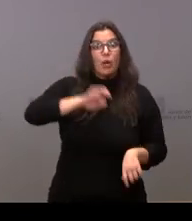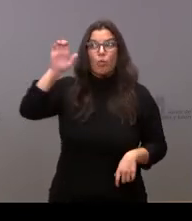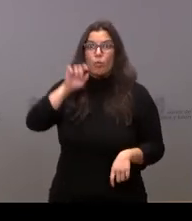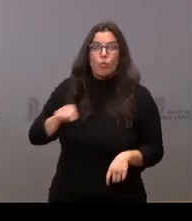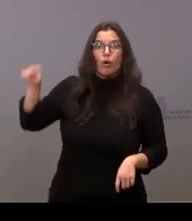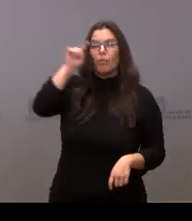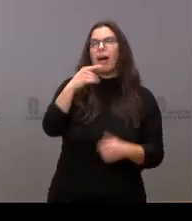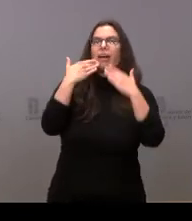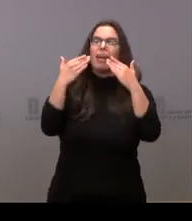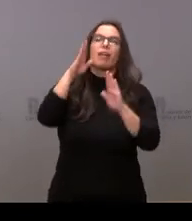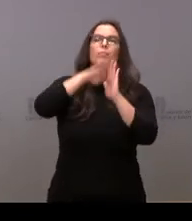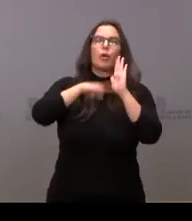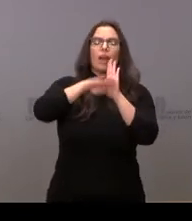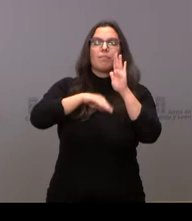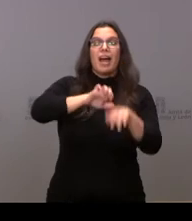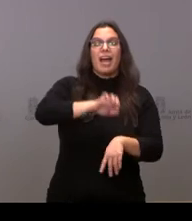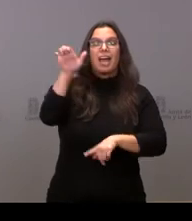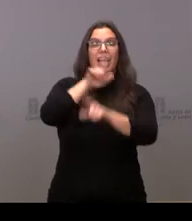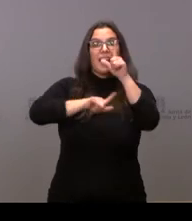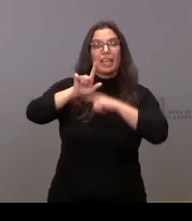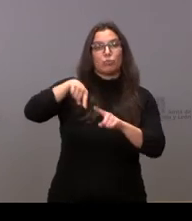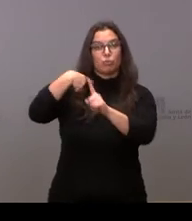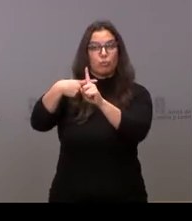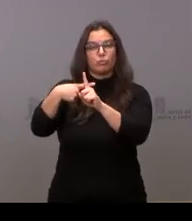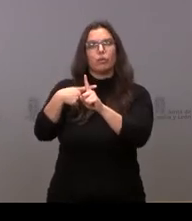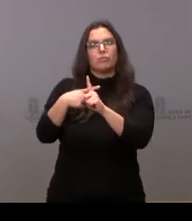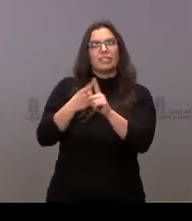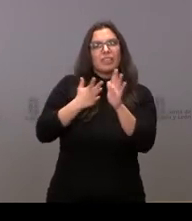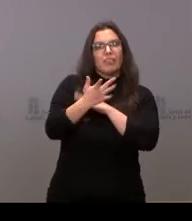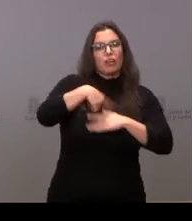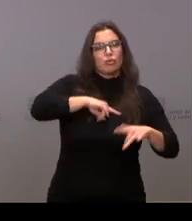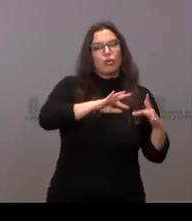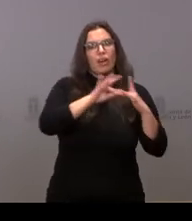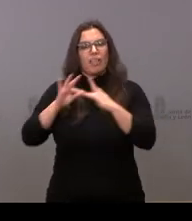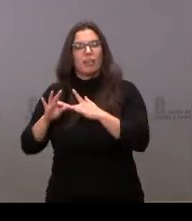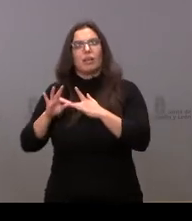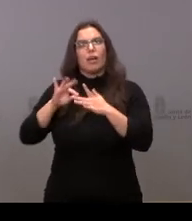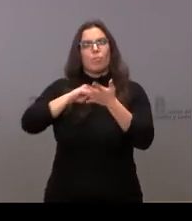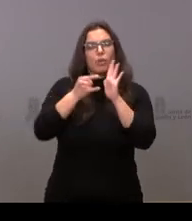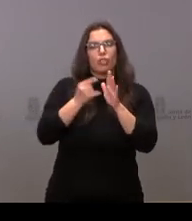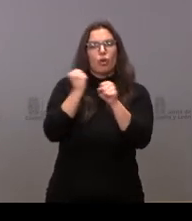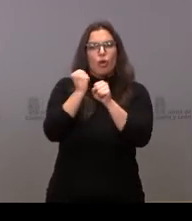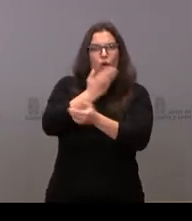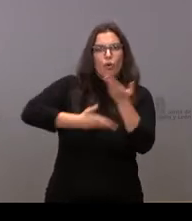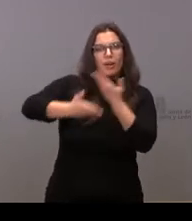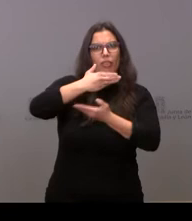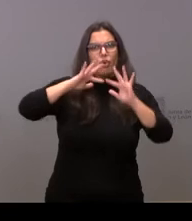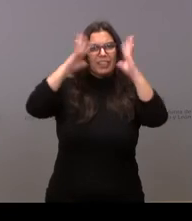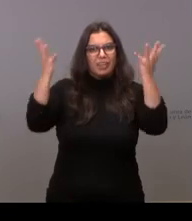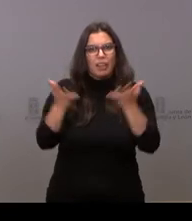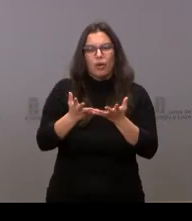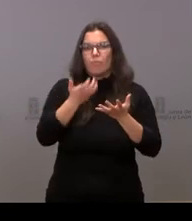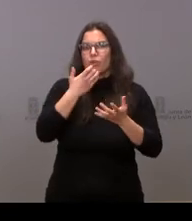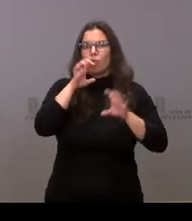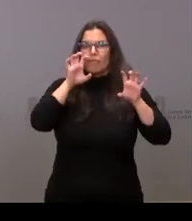Erasmus+. Estamos liderando proyectos de cooperación internacional con otros países, Portugal,